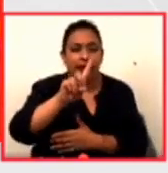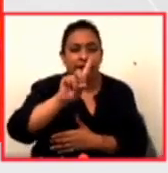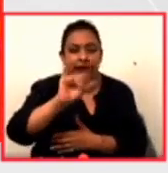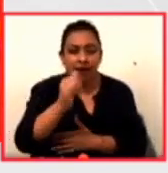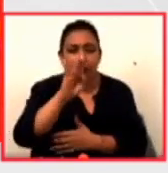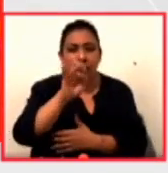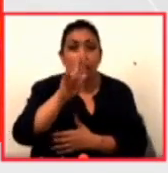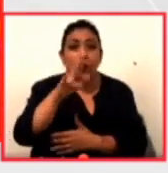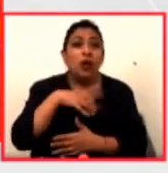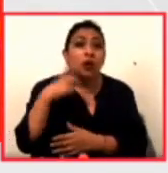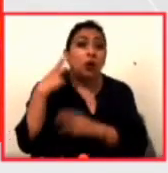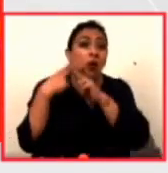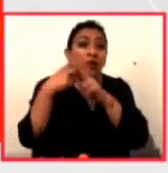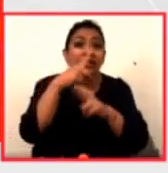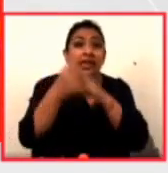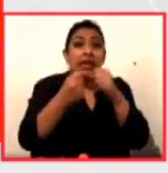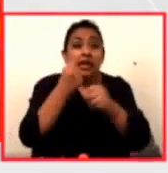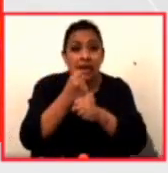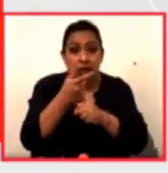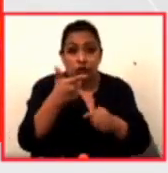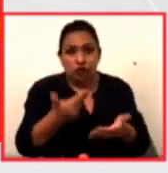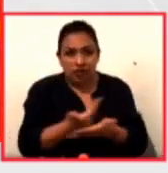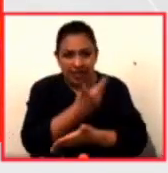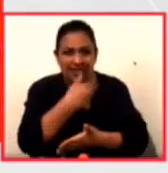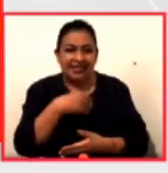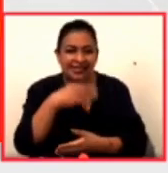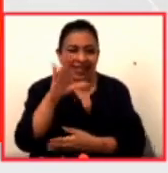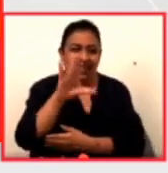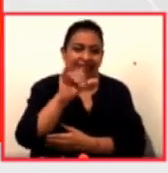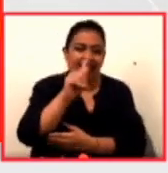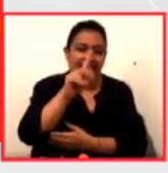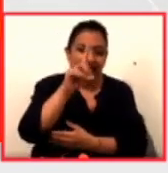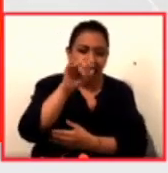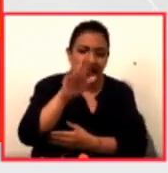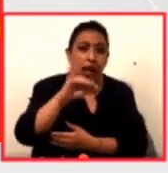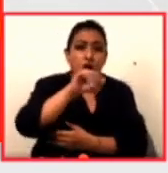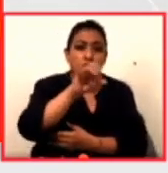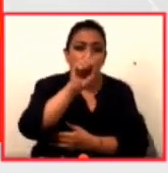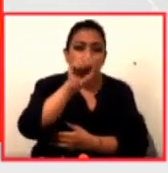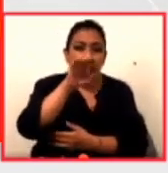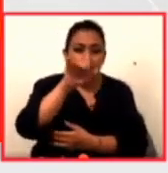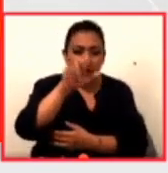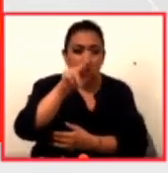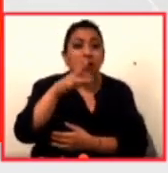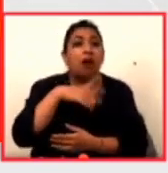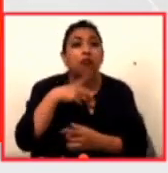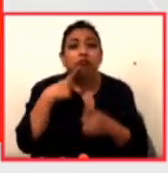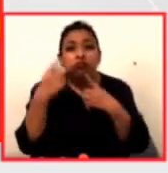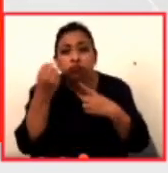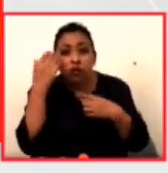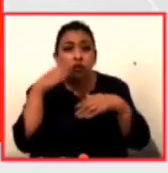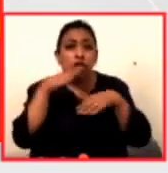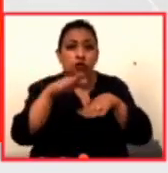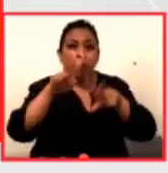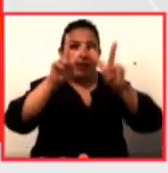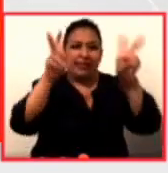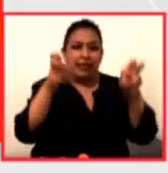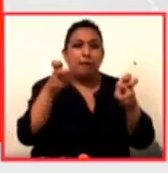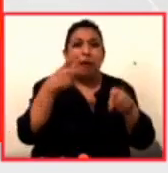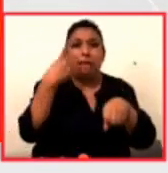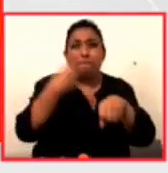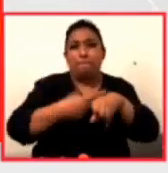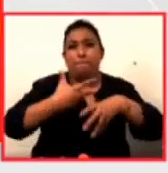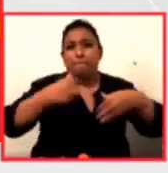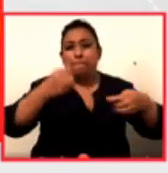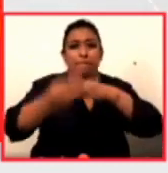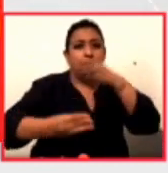natalicio de este gran escritor, la cátedra José Emilio Pacheco iniciará un coloquio en el que se abordará el tema de la pandemia que actualmente vivimos